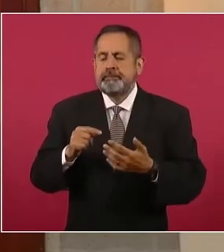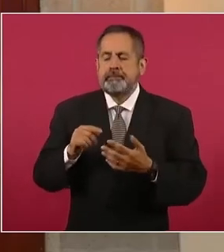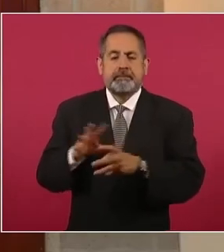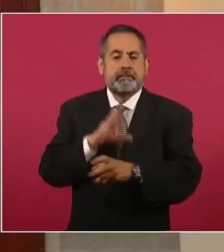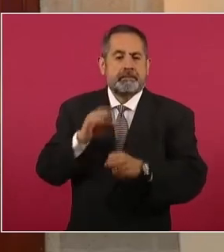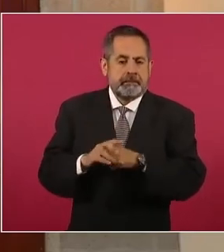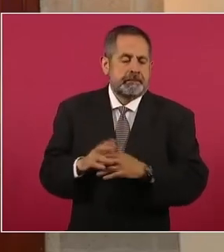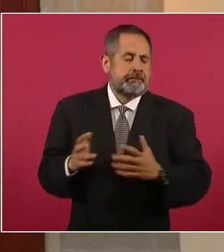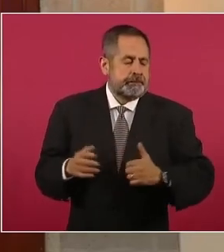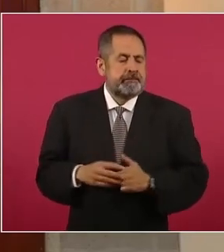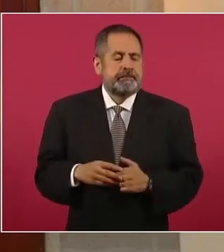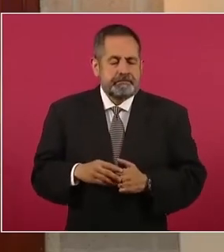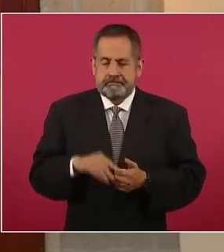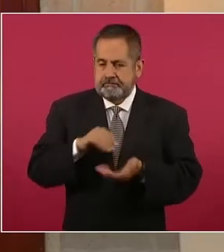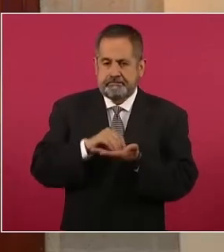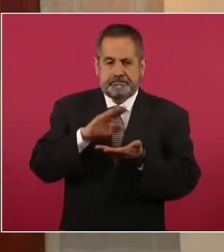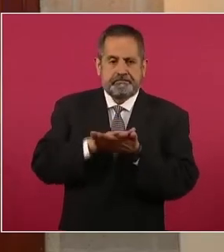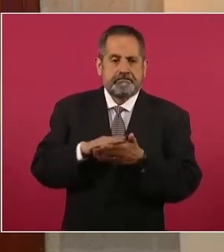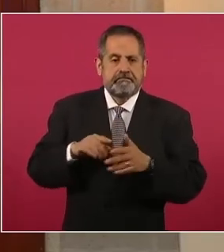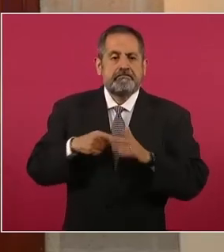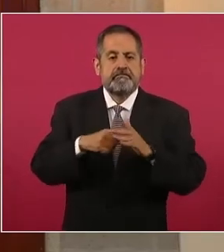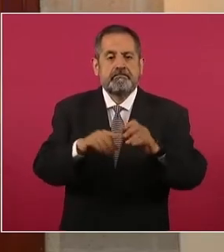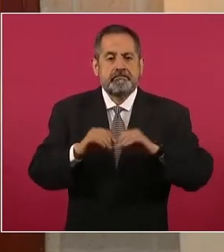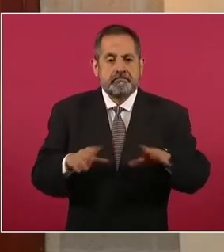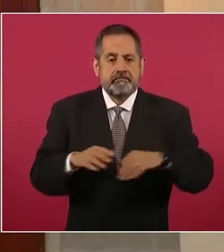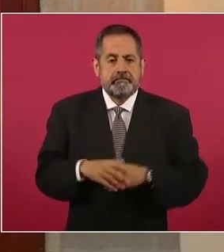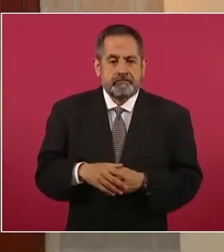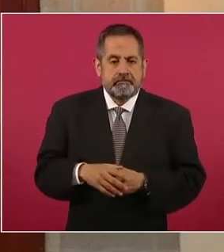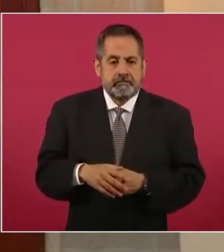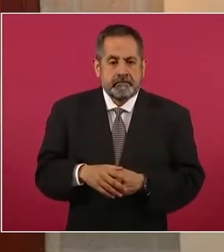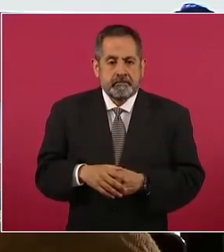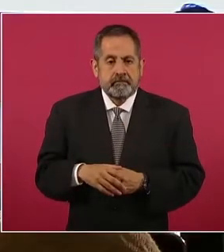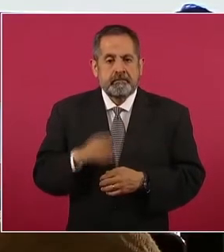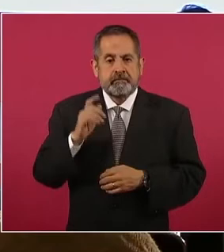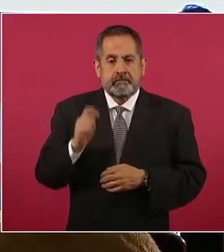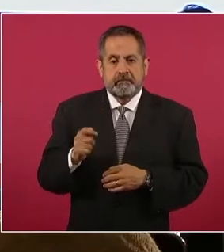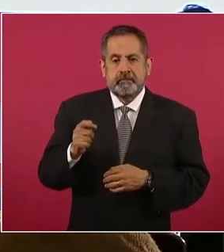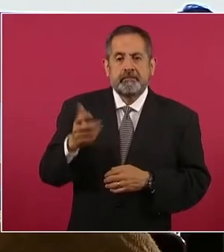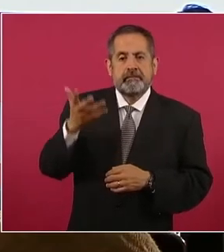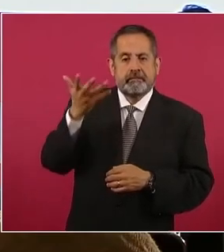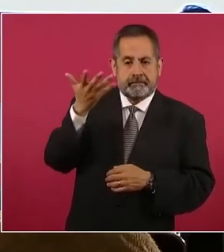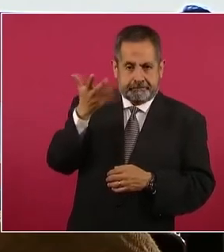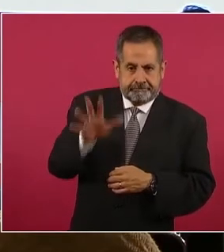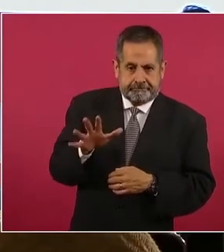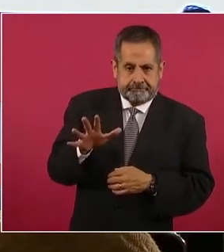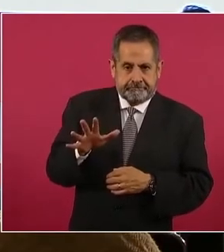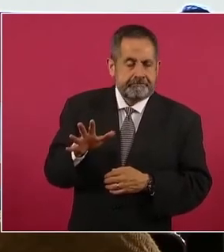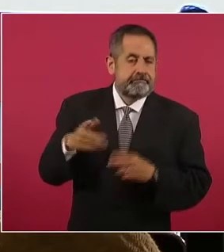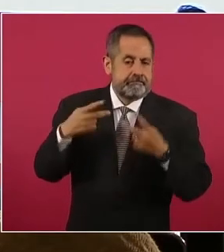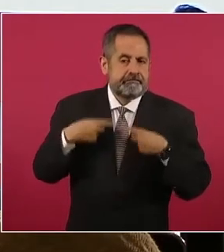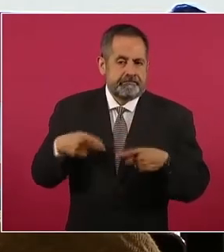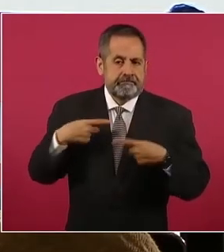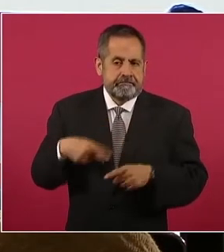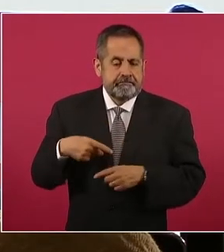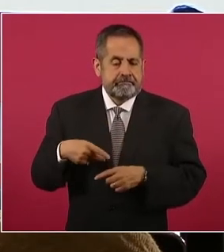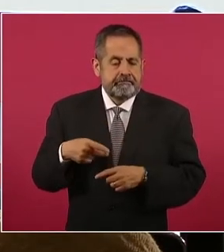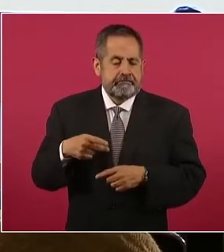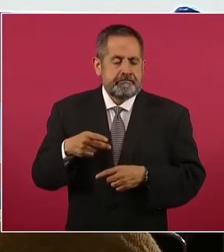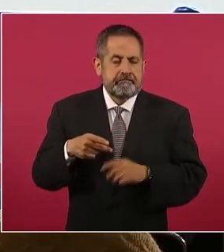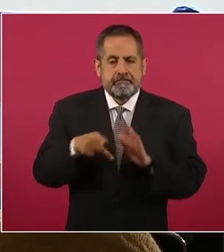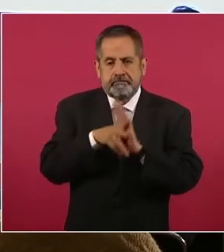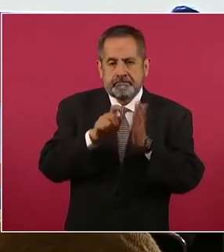nosotros podemos establecer que en este año no ha habido 10 casos de compañeras y compañeros periodistas asesinados,